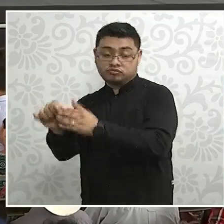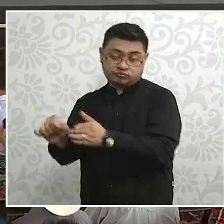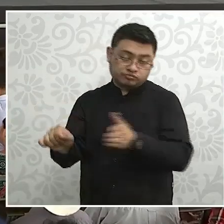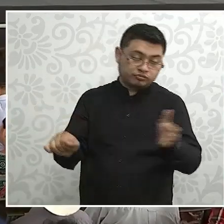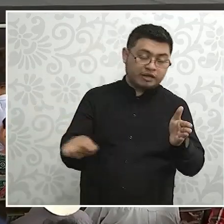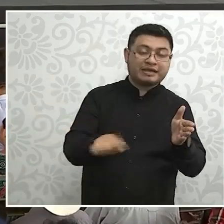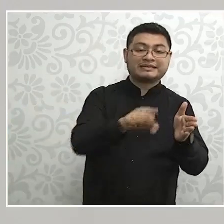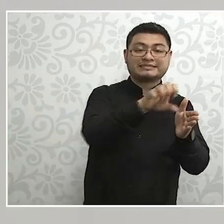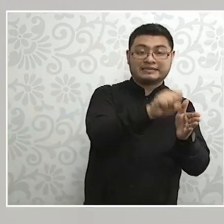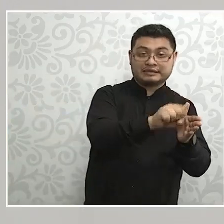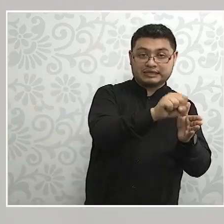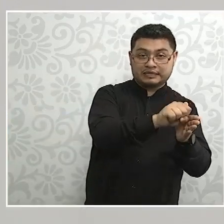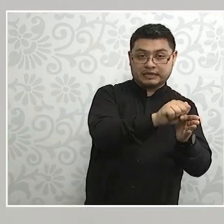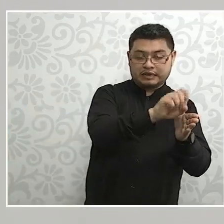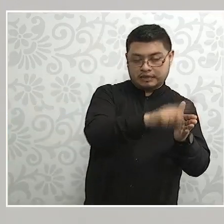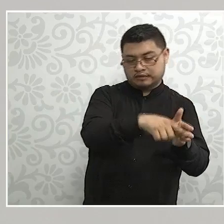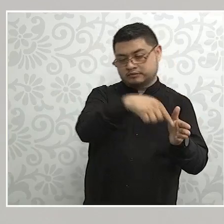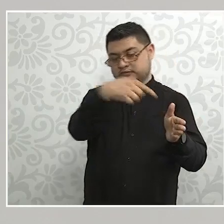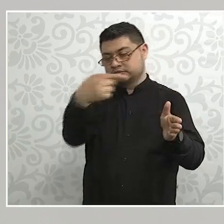62.